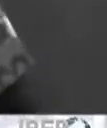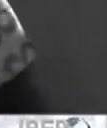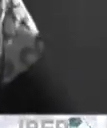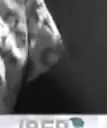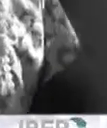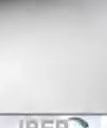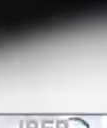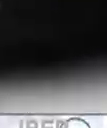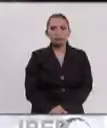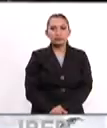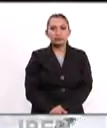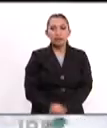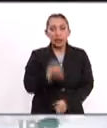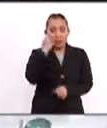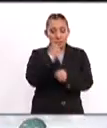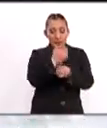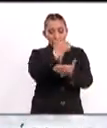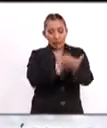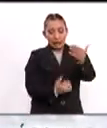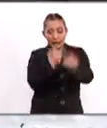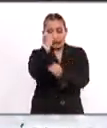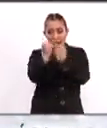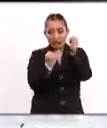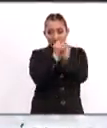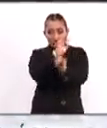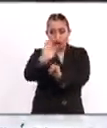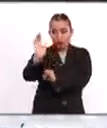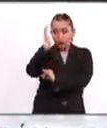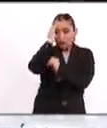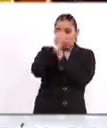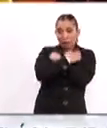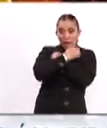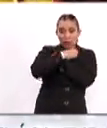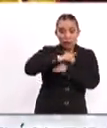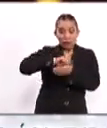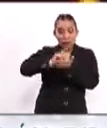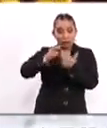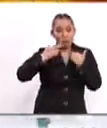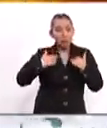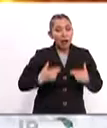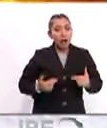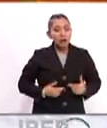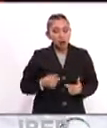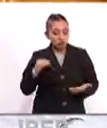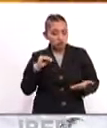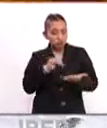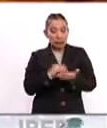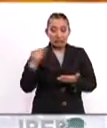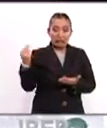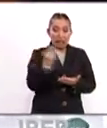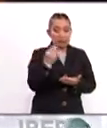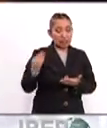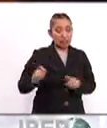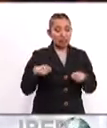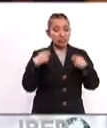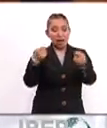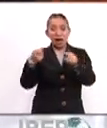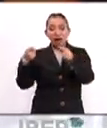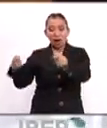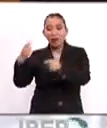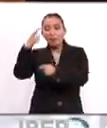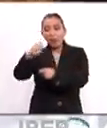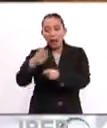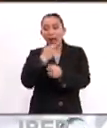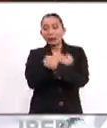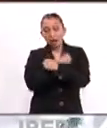El primer instrumento que reconoce la educación como un derecho humano y que plantea la necesidad de brindar los elementos